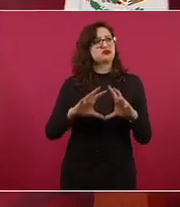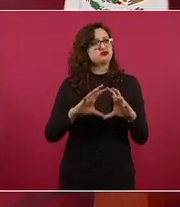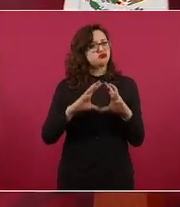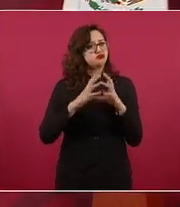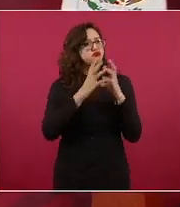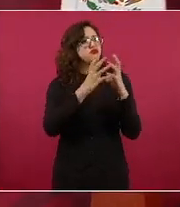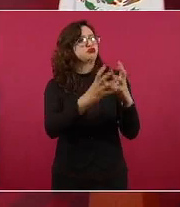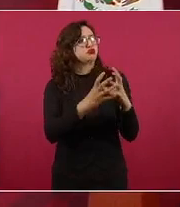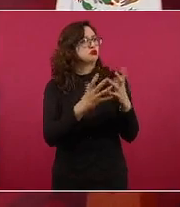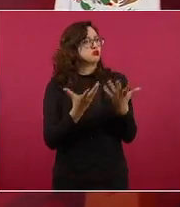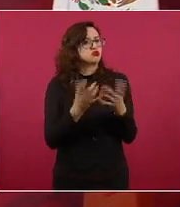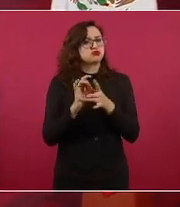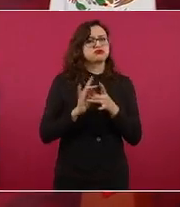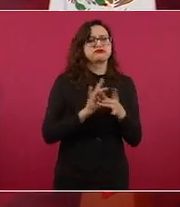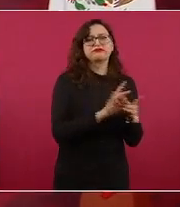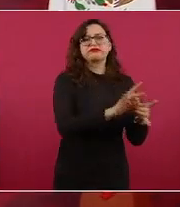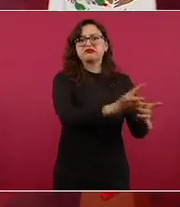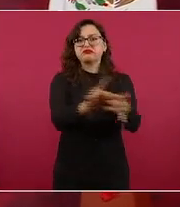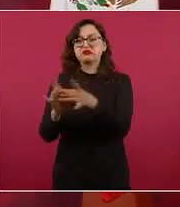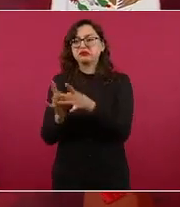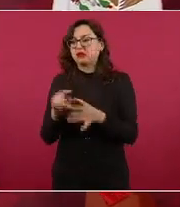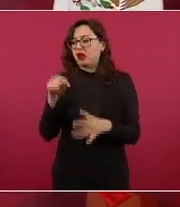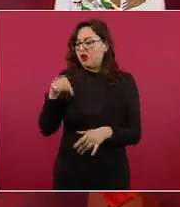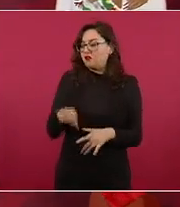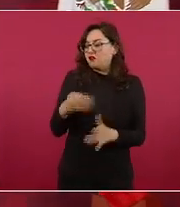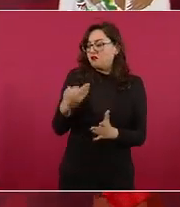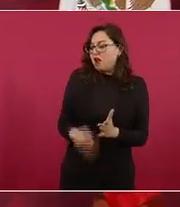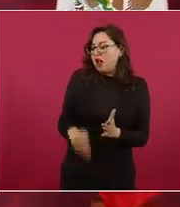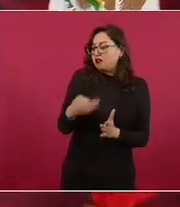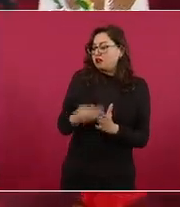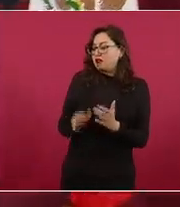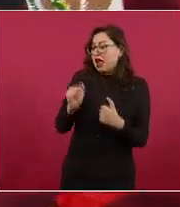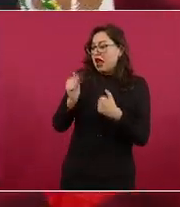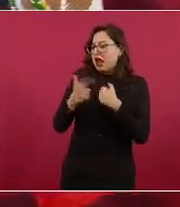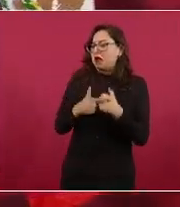lo que se necesitara se podía comprar